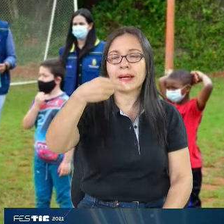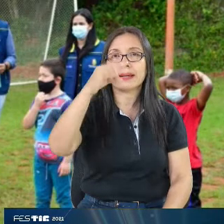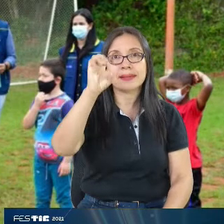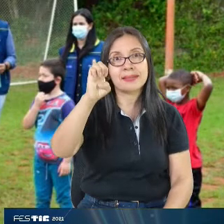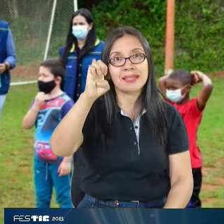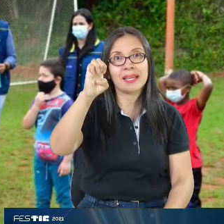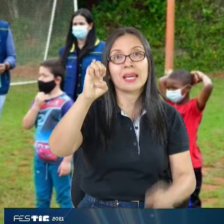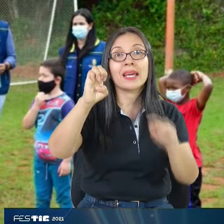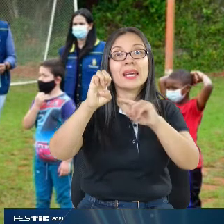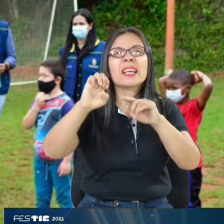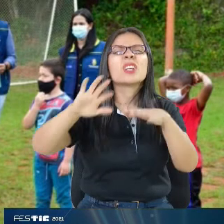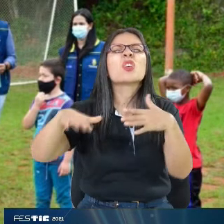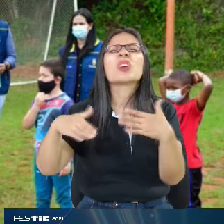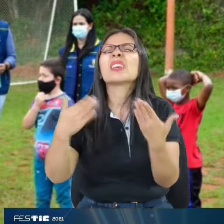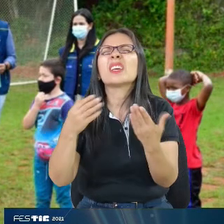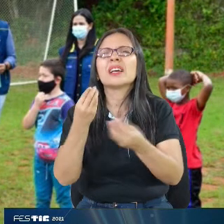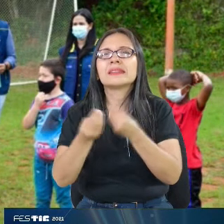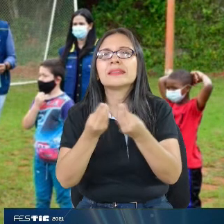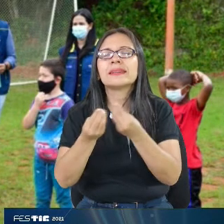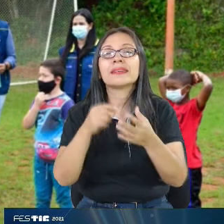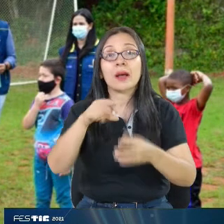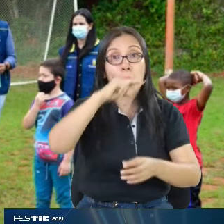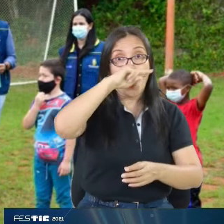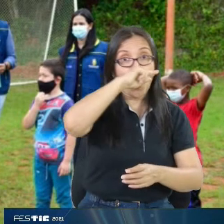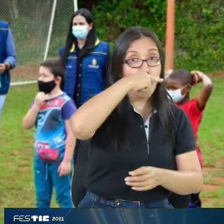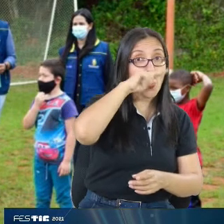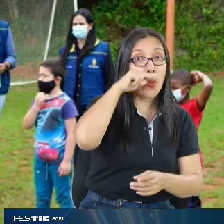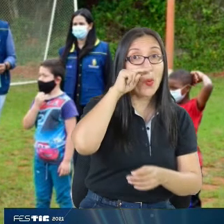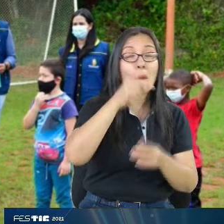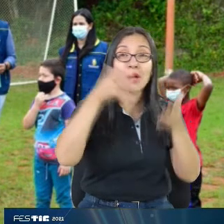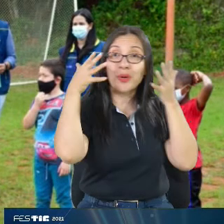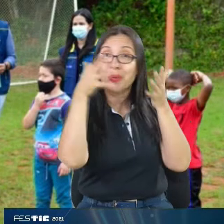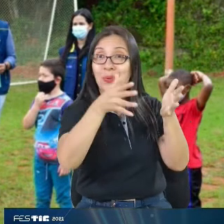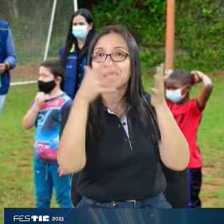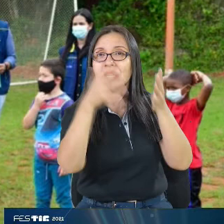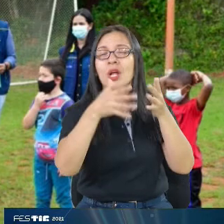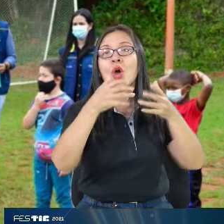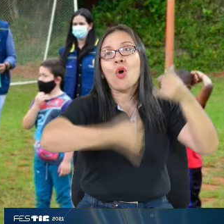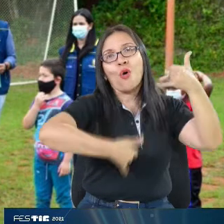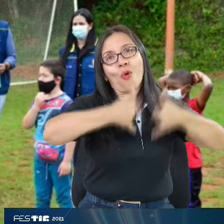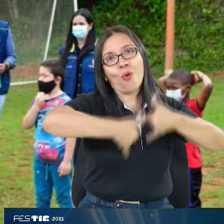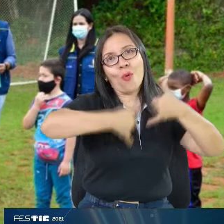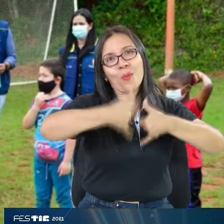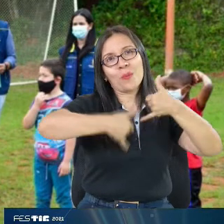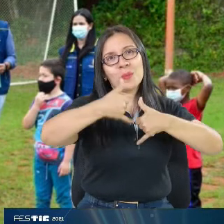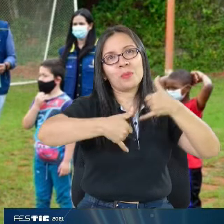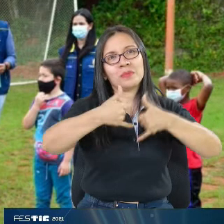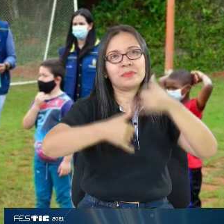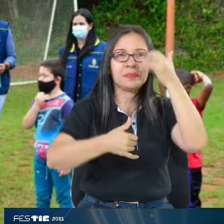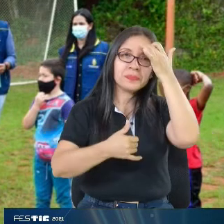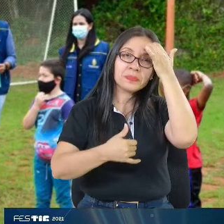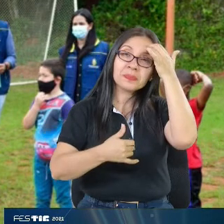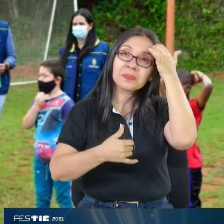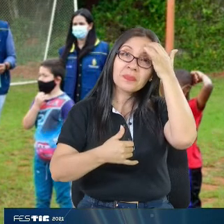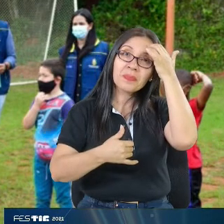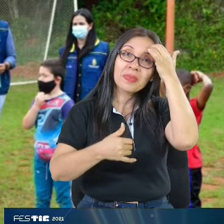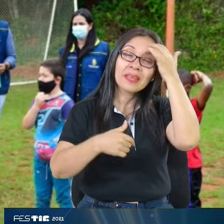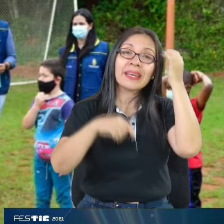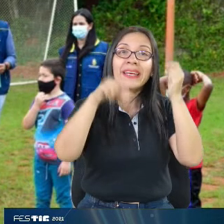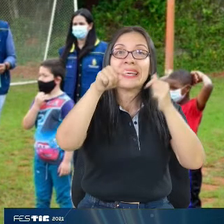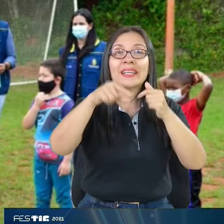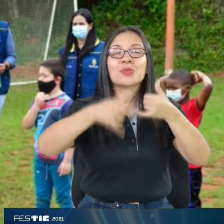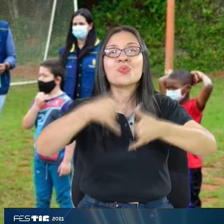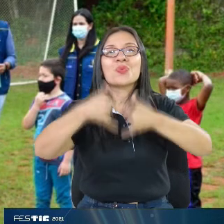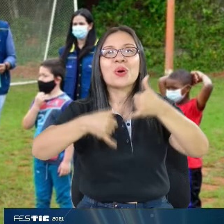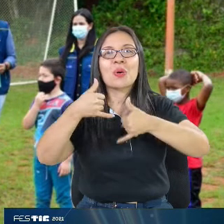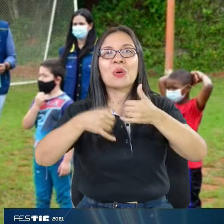interactuamos con los niños y les enseñamos a través del juego. Ustedes ven, por ejemplo, ahí el juego de viviendo el riesgo, que es una escalera donde